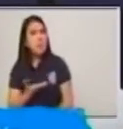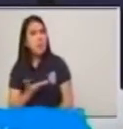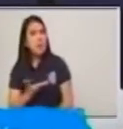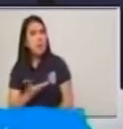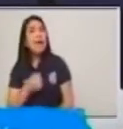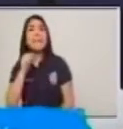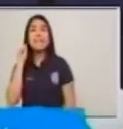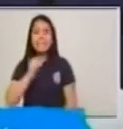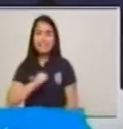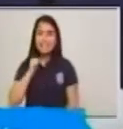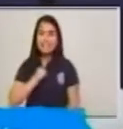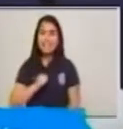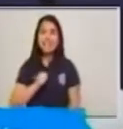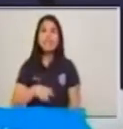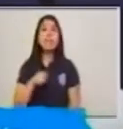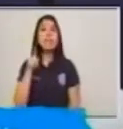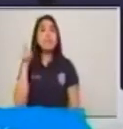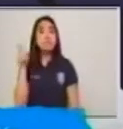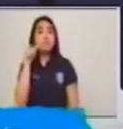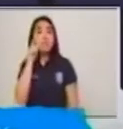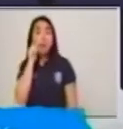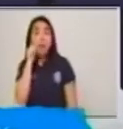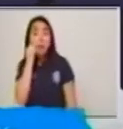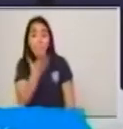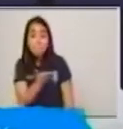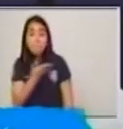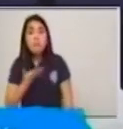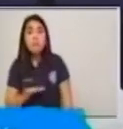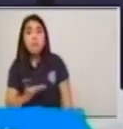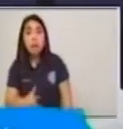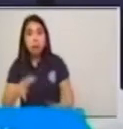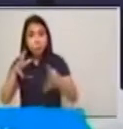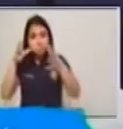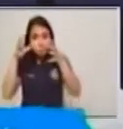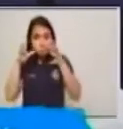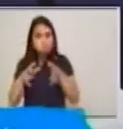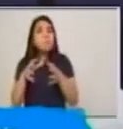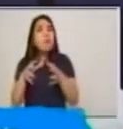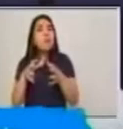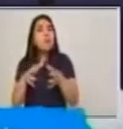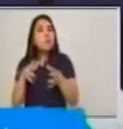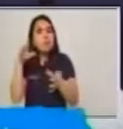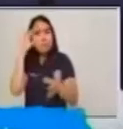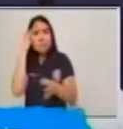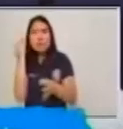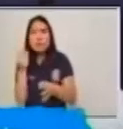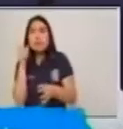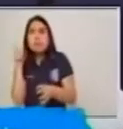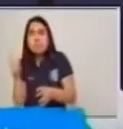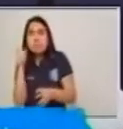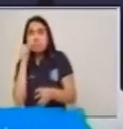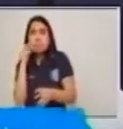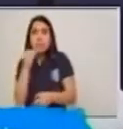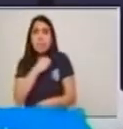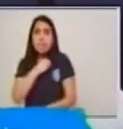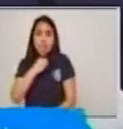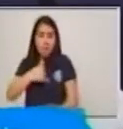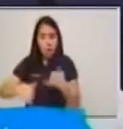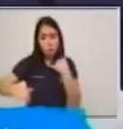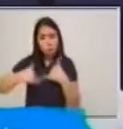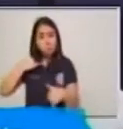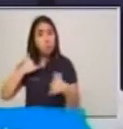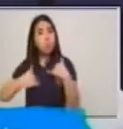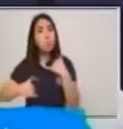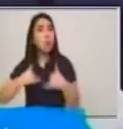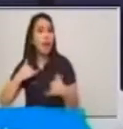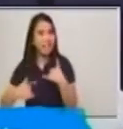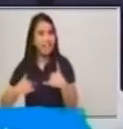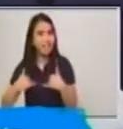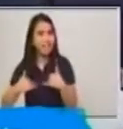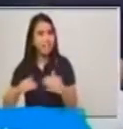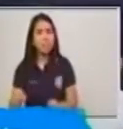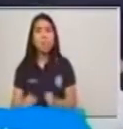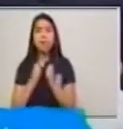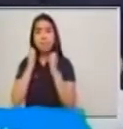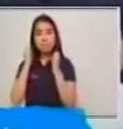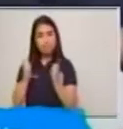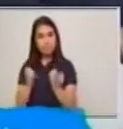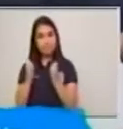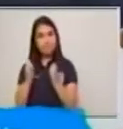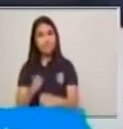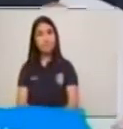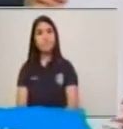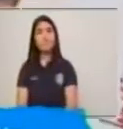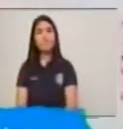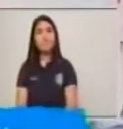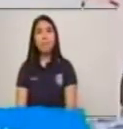pelota, que le preste su pelota, porque él quiere jugar. Entonces, este sería el